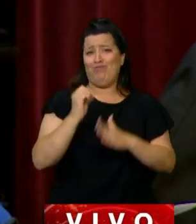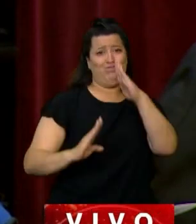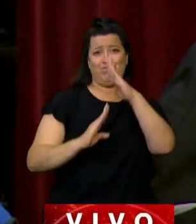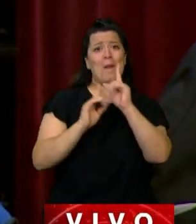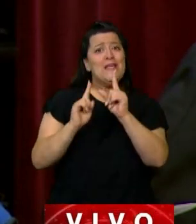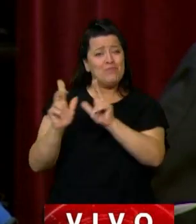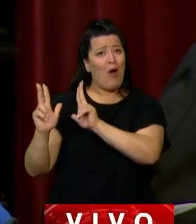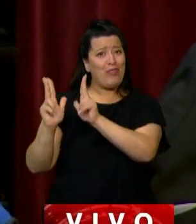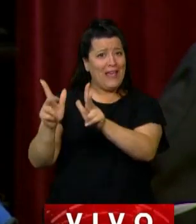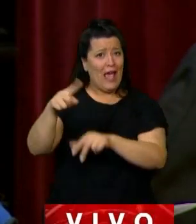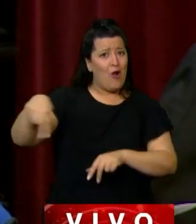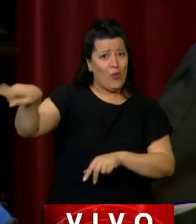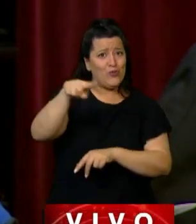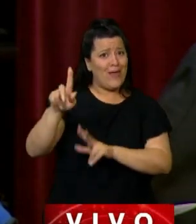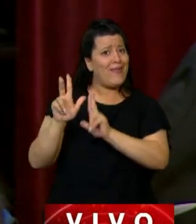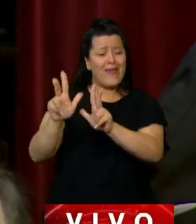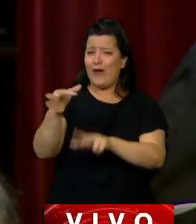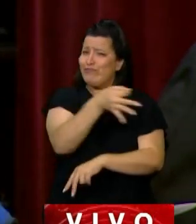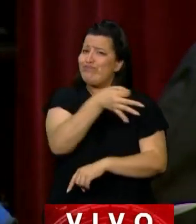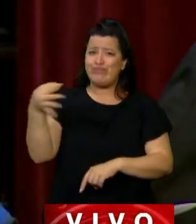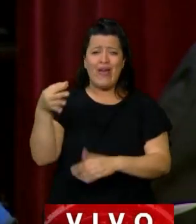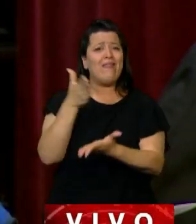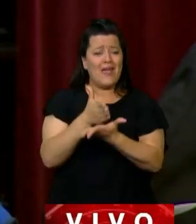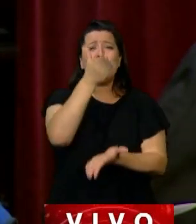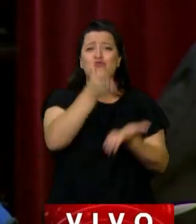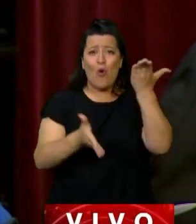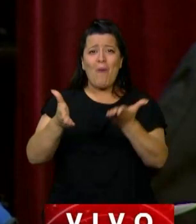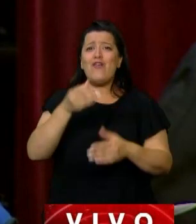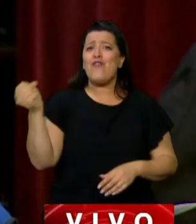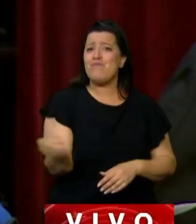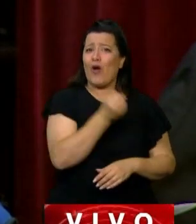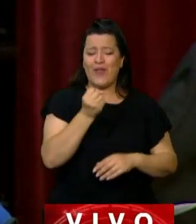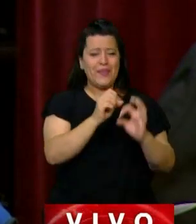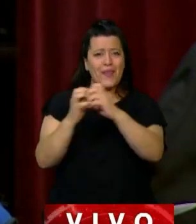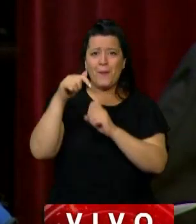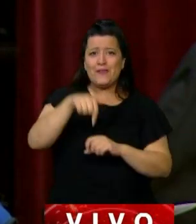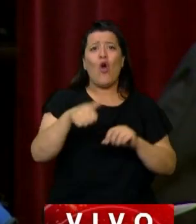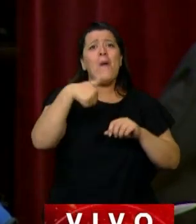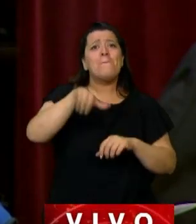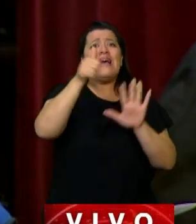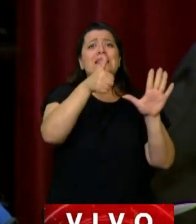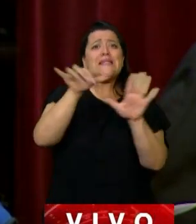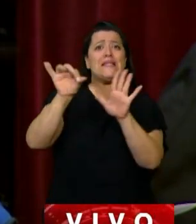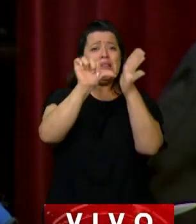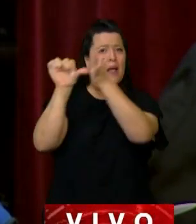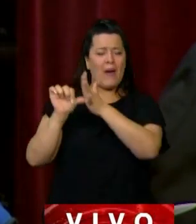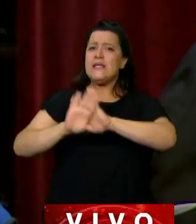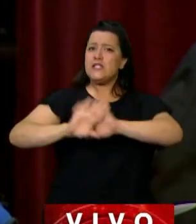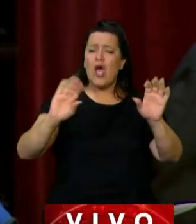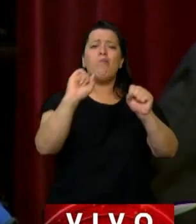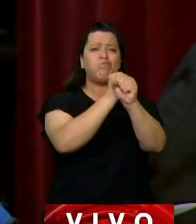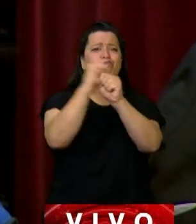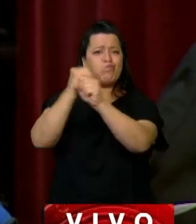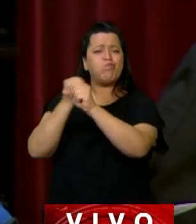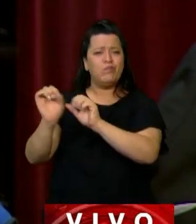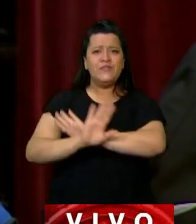ustedes lo han señalado, y creo que es muy importante que hoy se esté debatiendo, ya hay más de 60 países que tienen